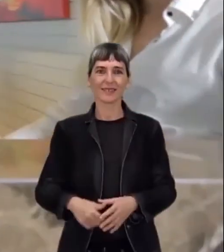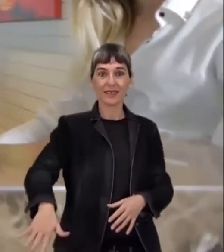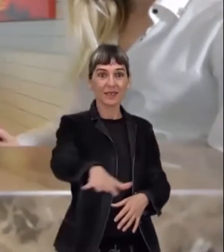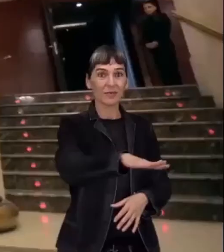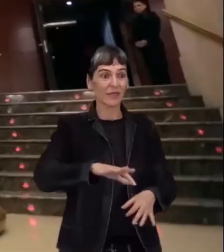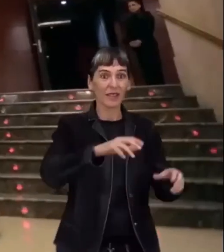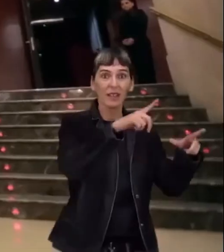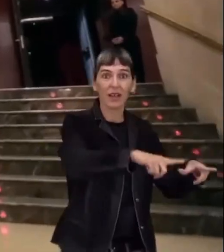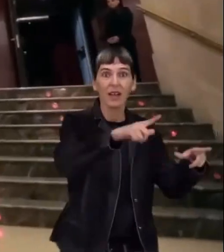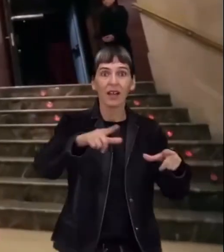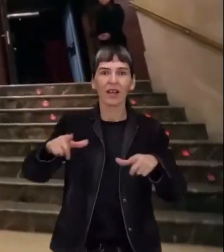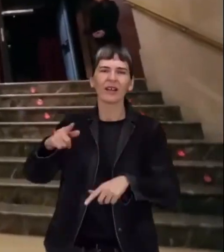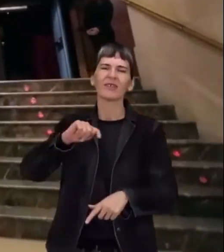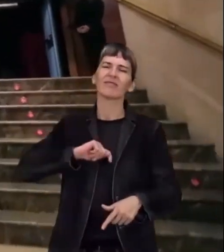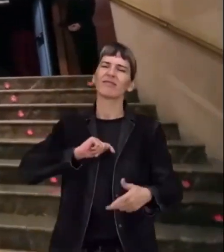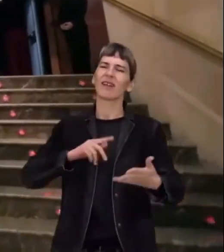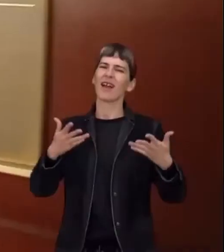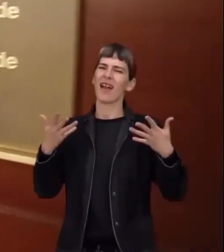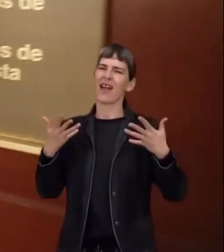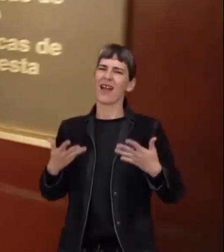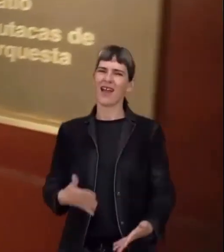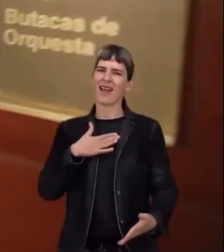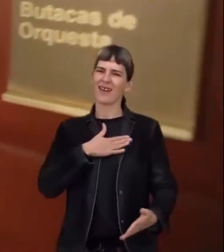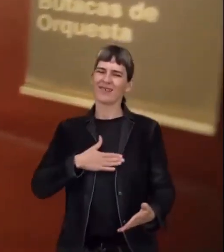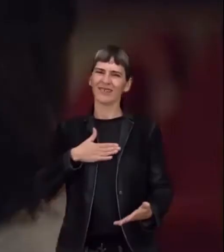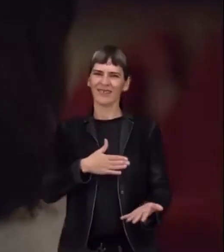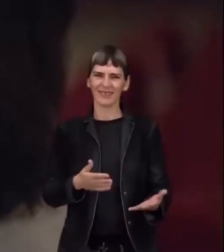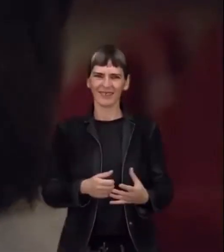y en espacios donde te sentirás cómodo